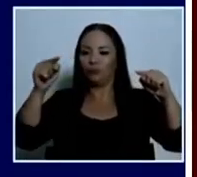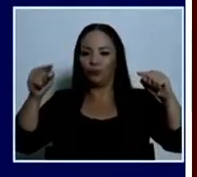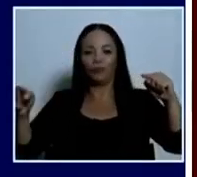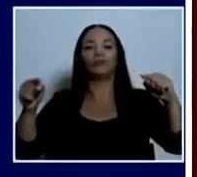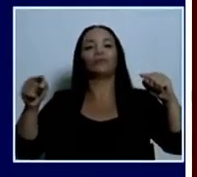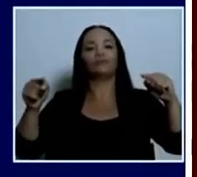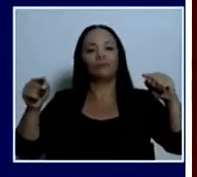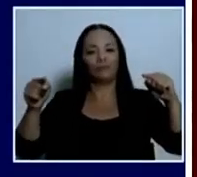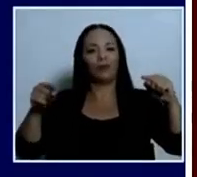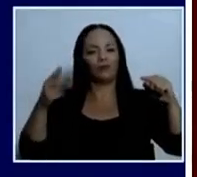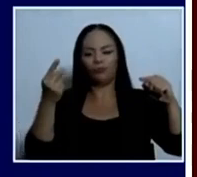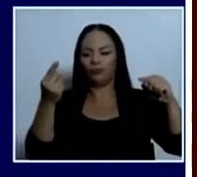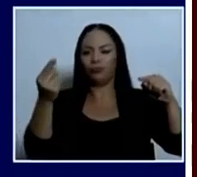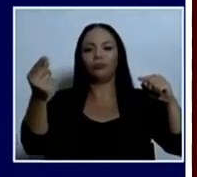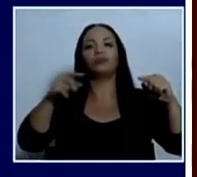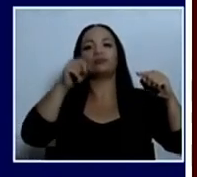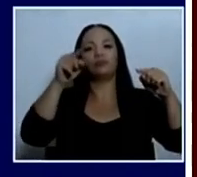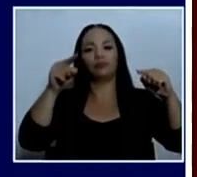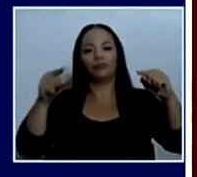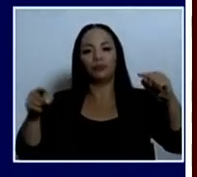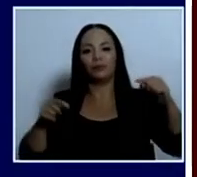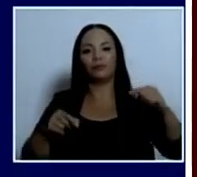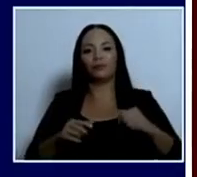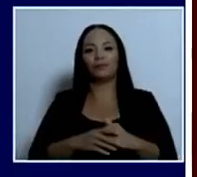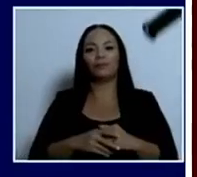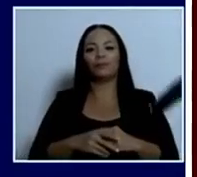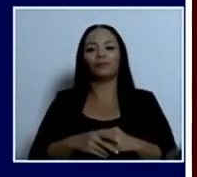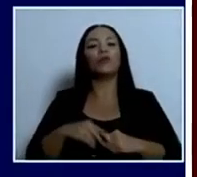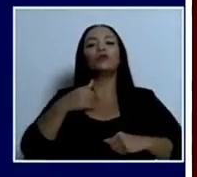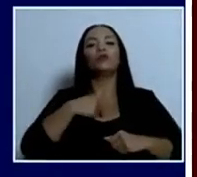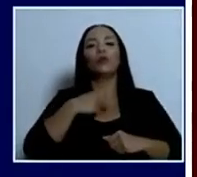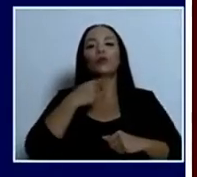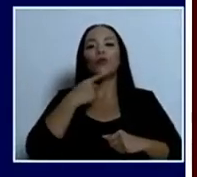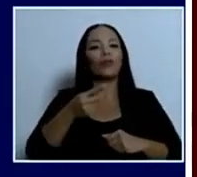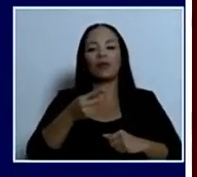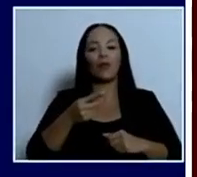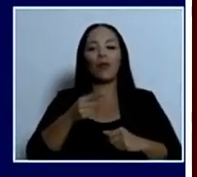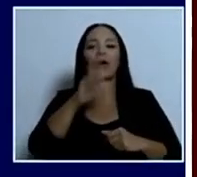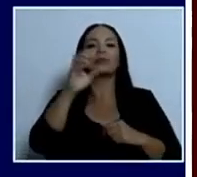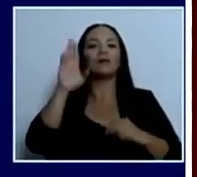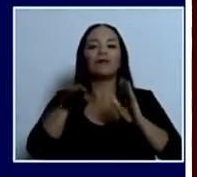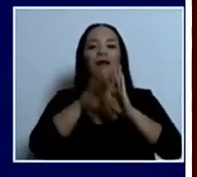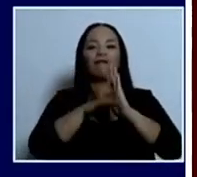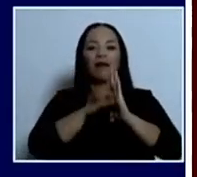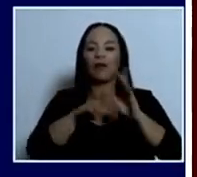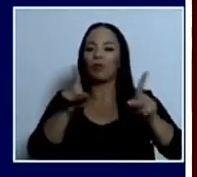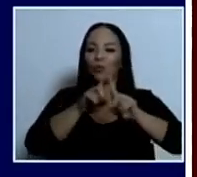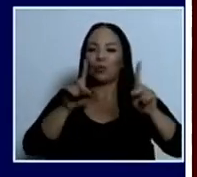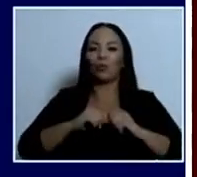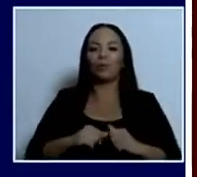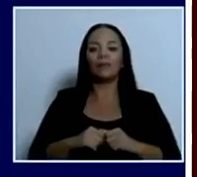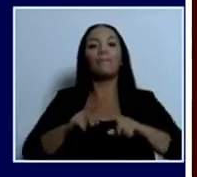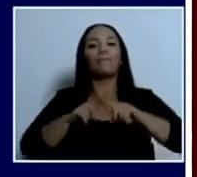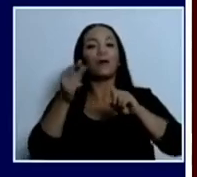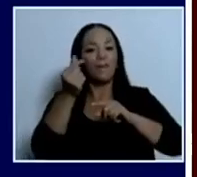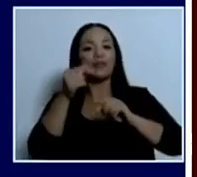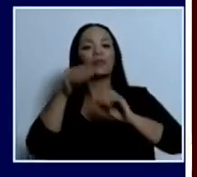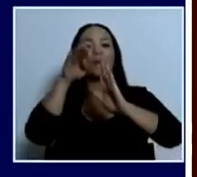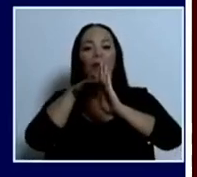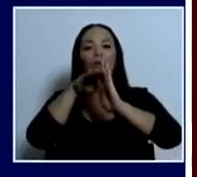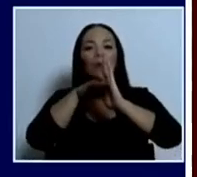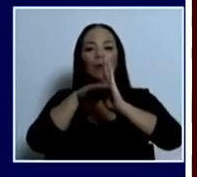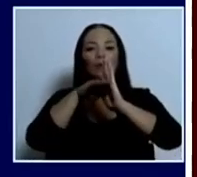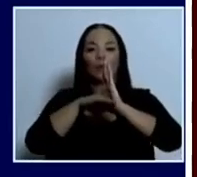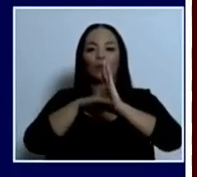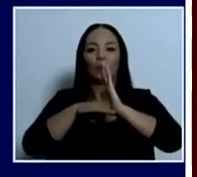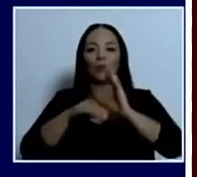aceleradamente. Yo no estoy diciendo que Costa Rica se haya vuelto barato, ¿no? Pero que están bajando los precios, están bajando